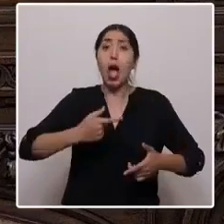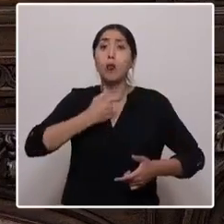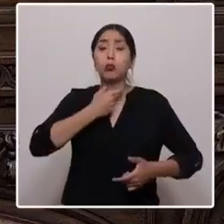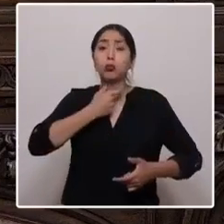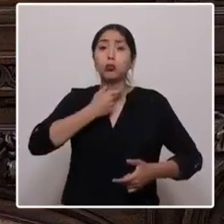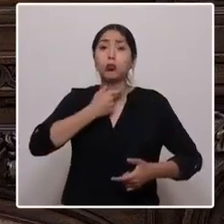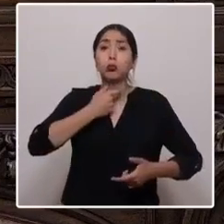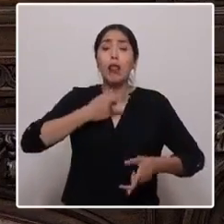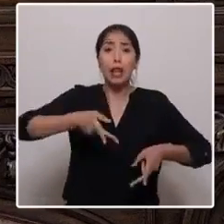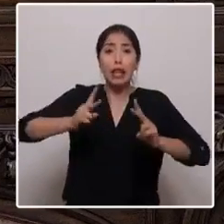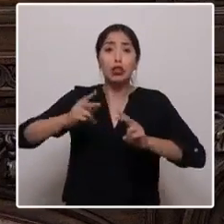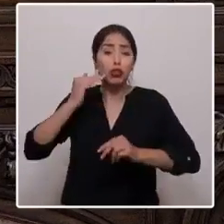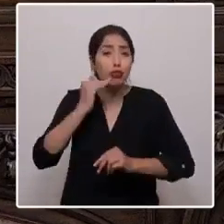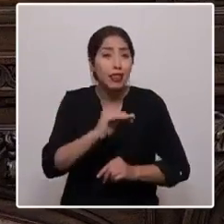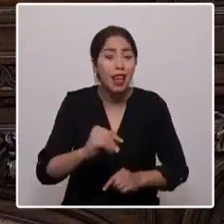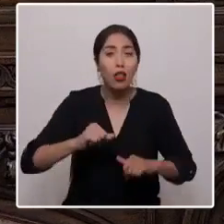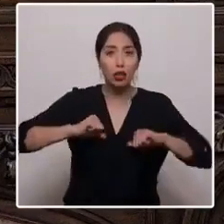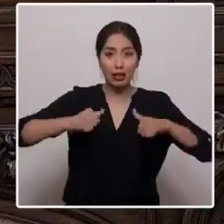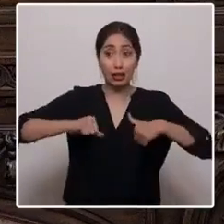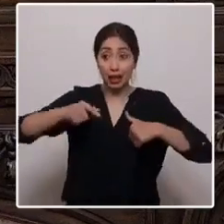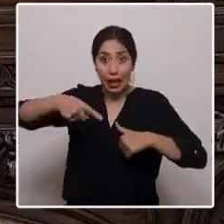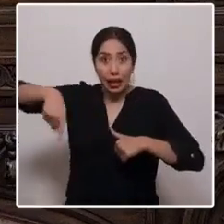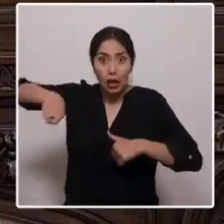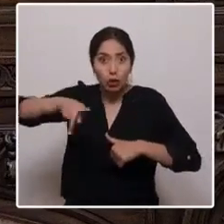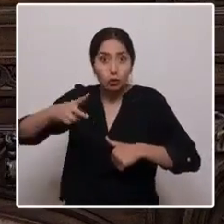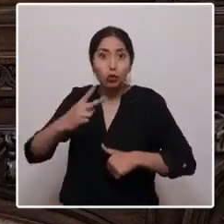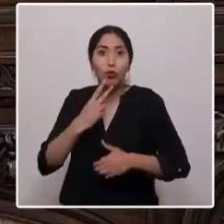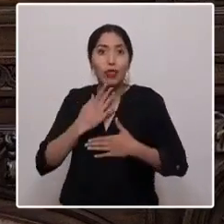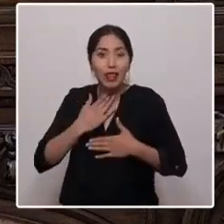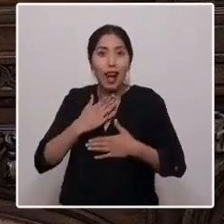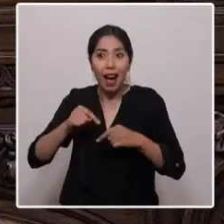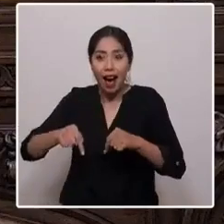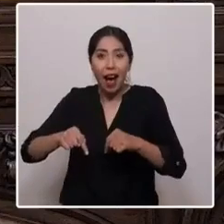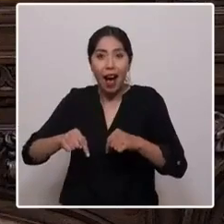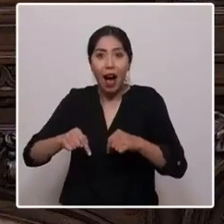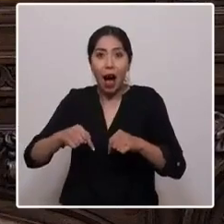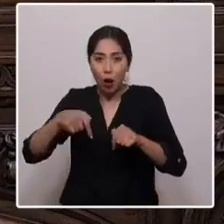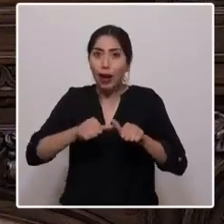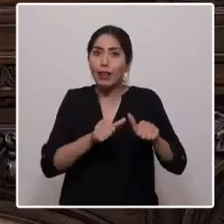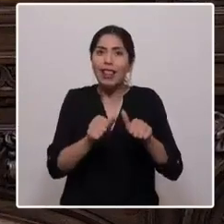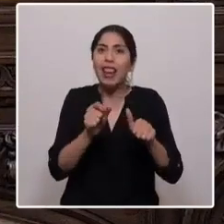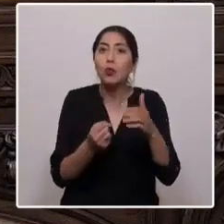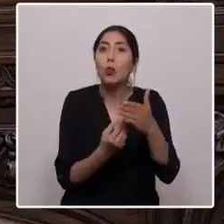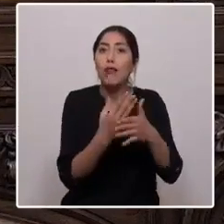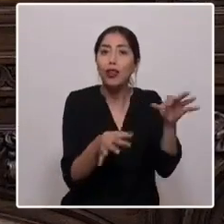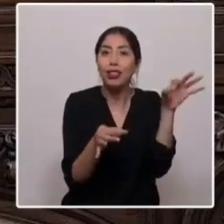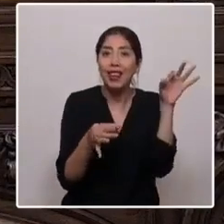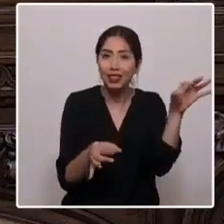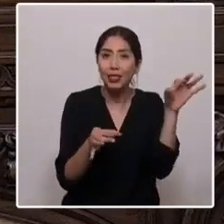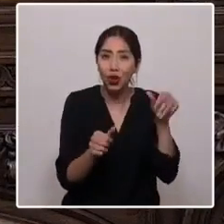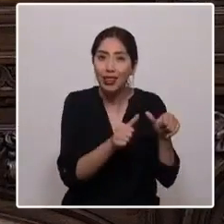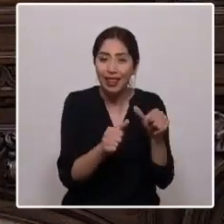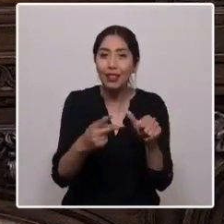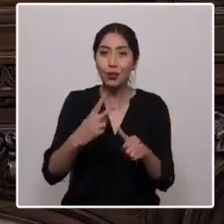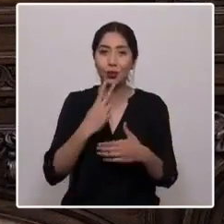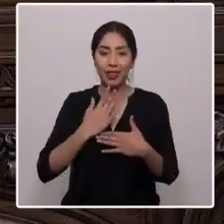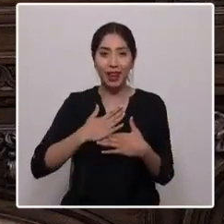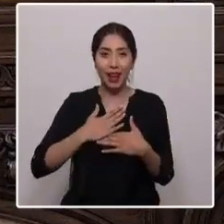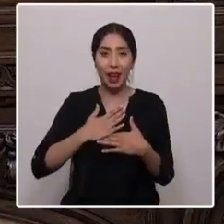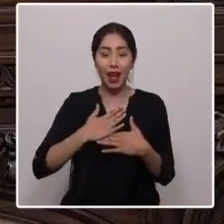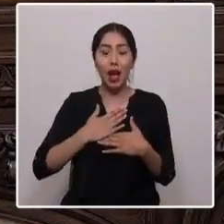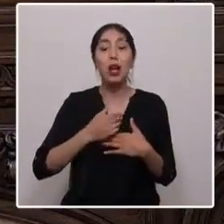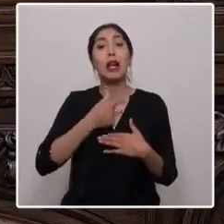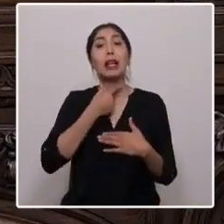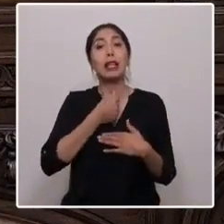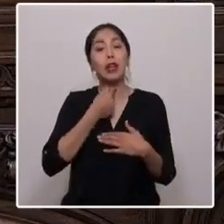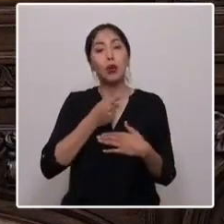serán los que desarrollarán toda su vida bajo este nuevo texto constitucional. Finalmente, quiero cerrar estas palabras haciendo un llamado